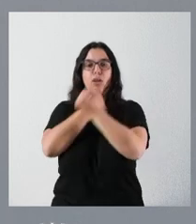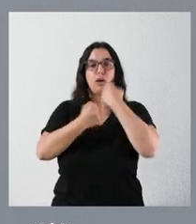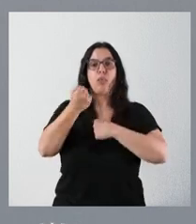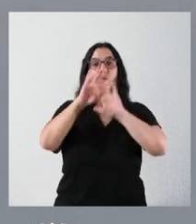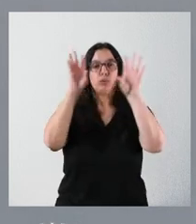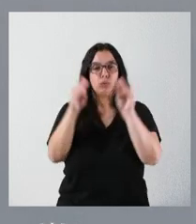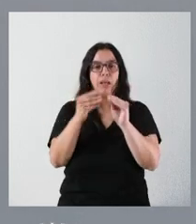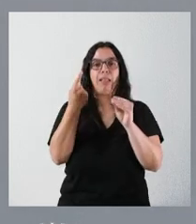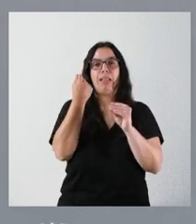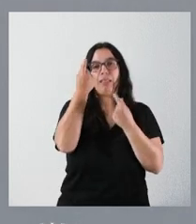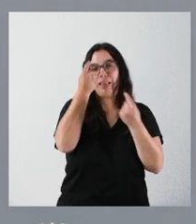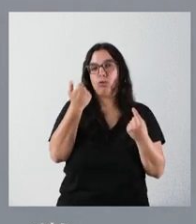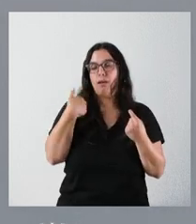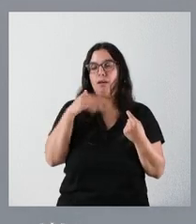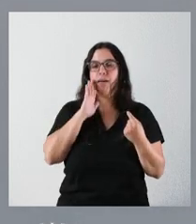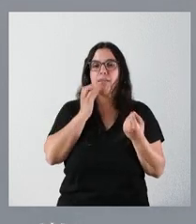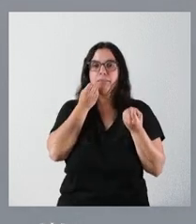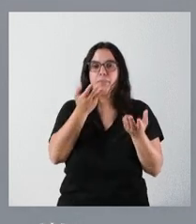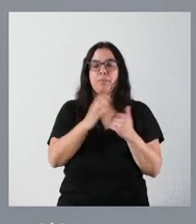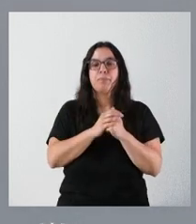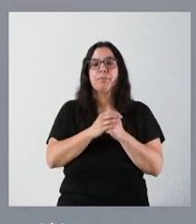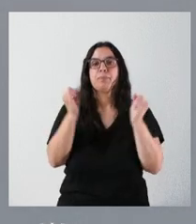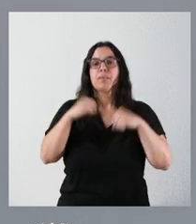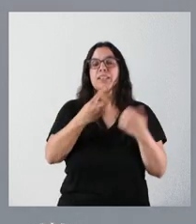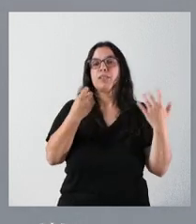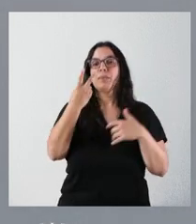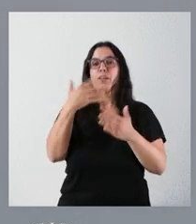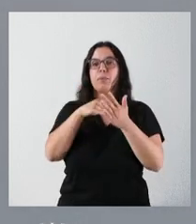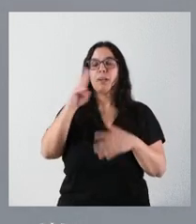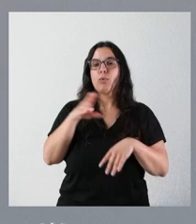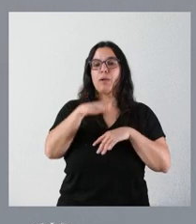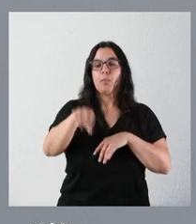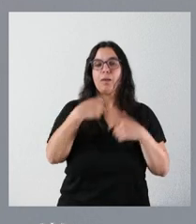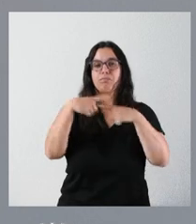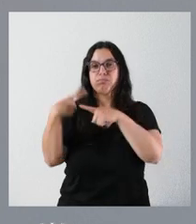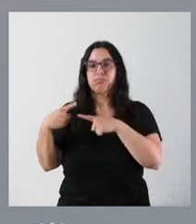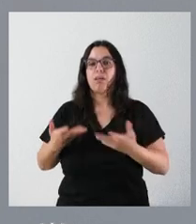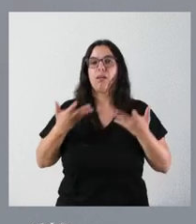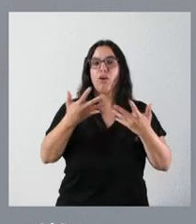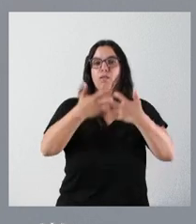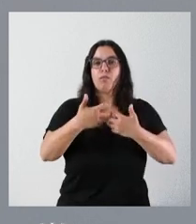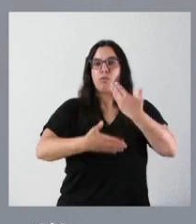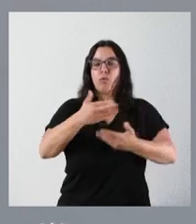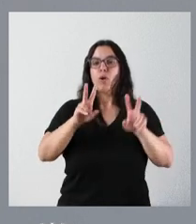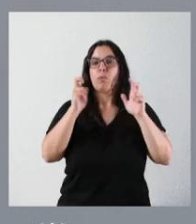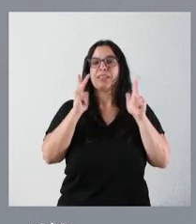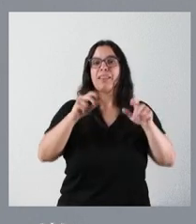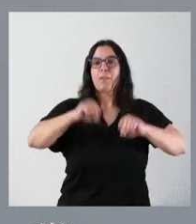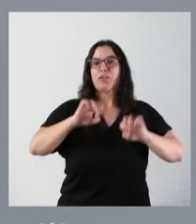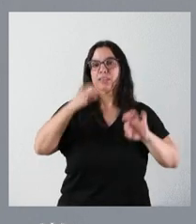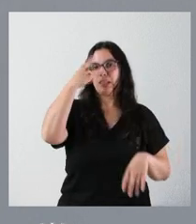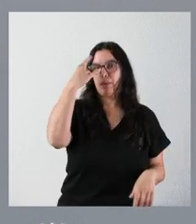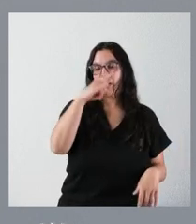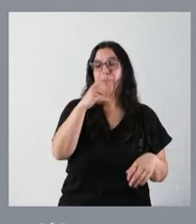el que le he descrito anteriormente. Se aprueban 235.000 euros para adquirir equipamiento que permitirá poner en funcionamiento la nueva residencia de personas mayores de Salamanca.